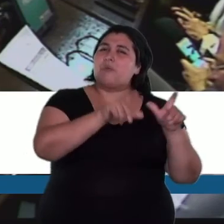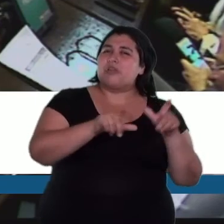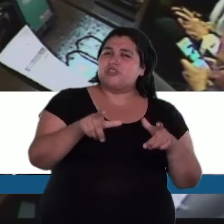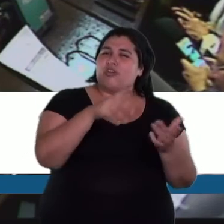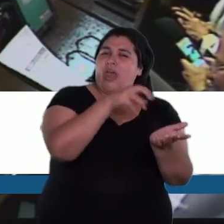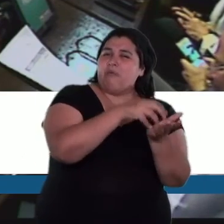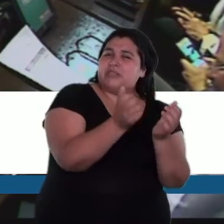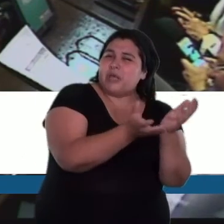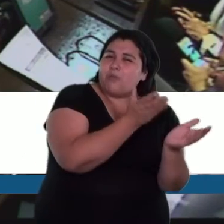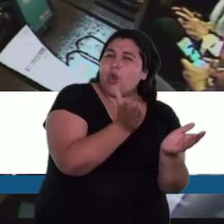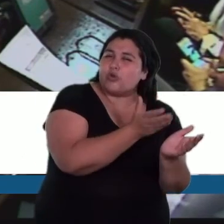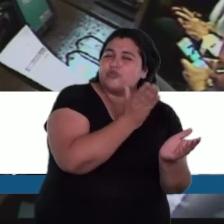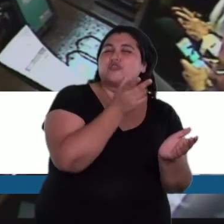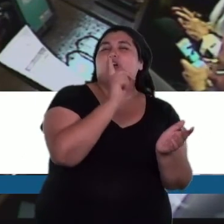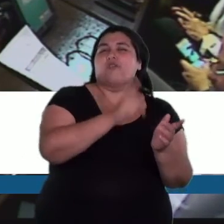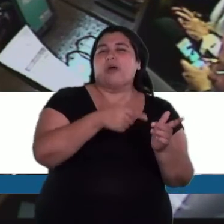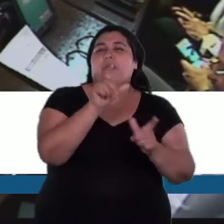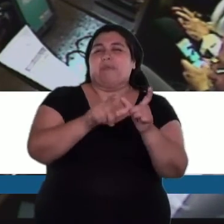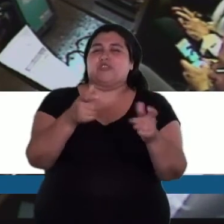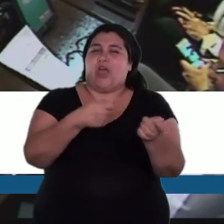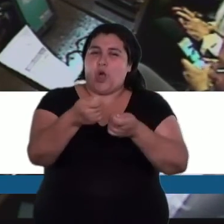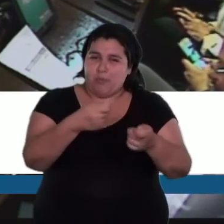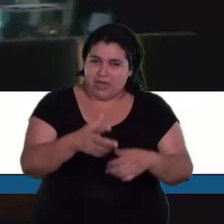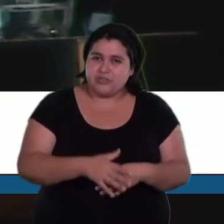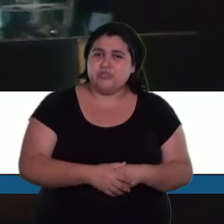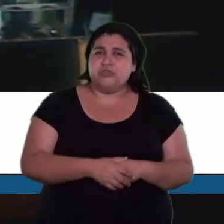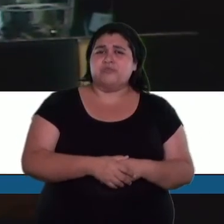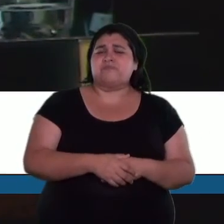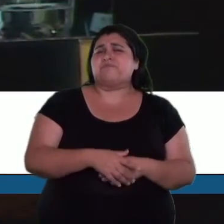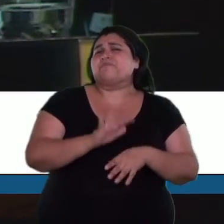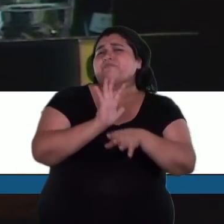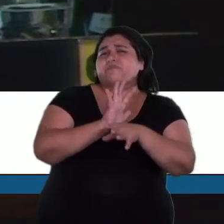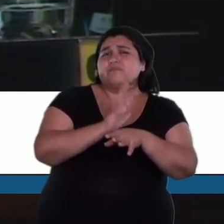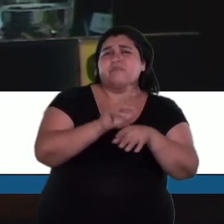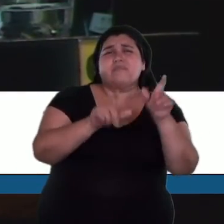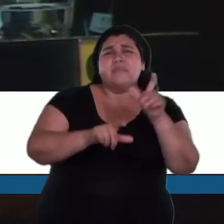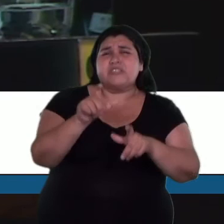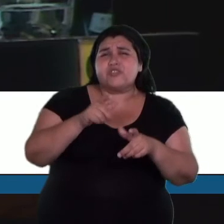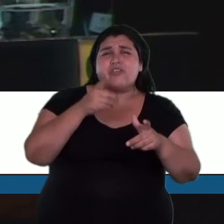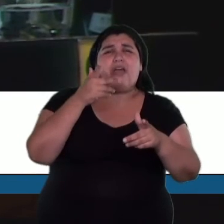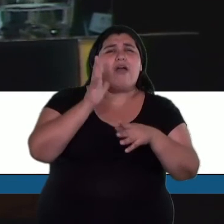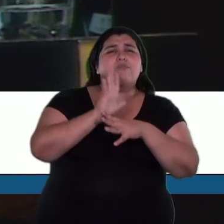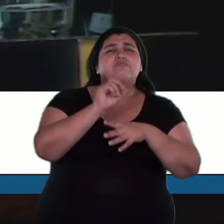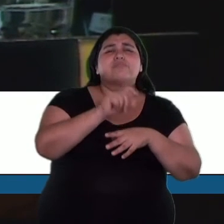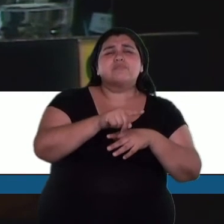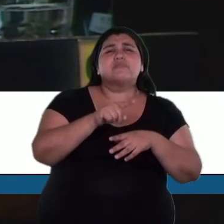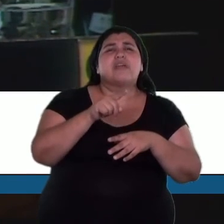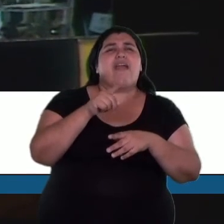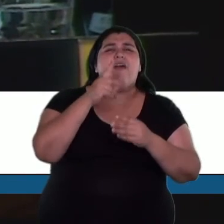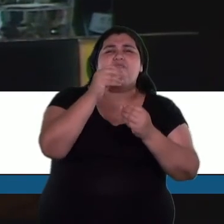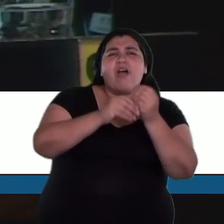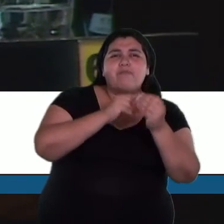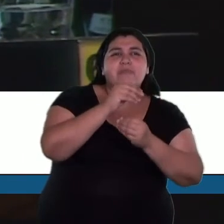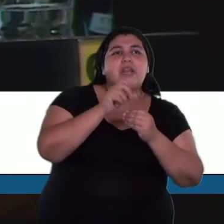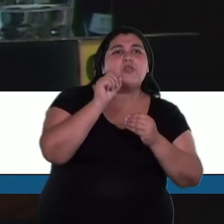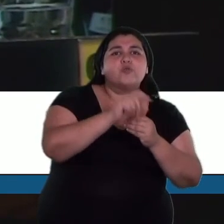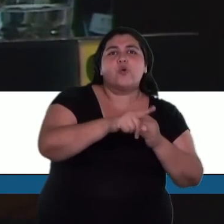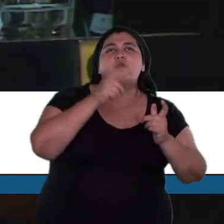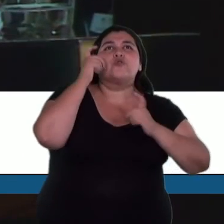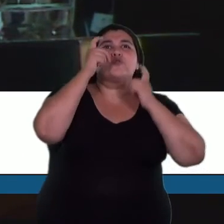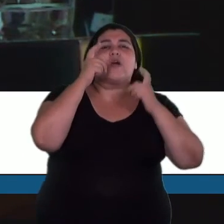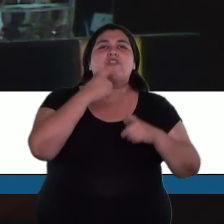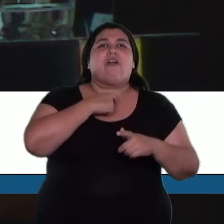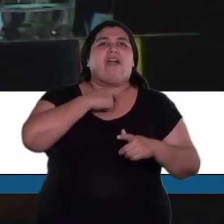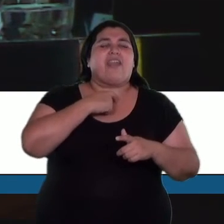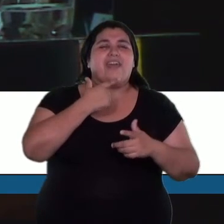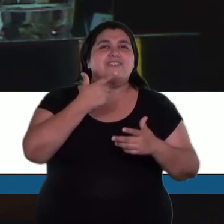y a los comerciantes. Y que le quita el sueño a decenas de familias. Por